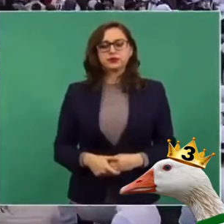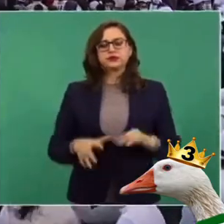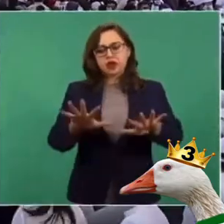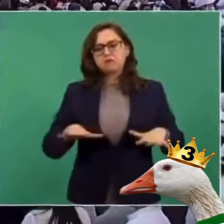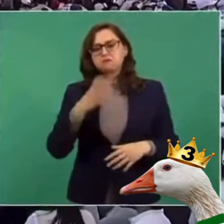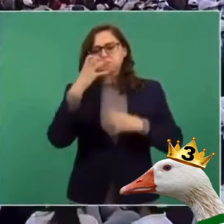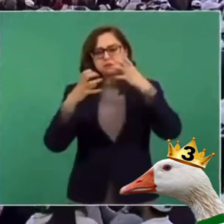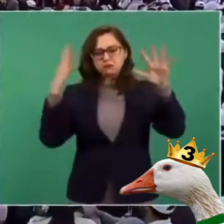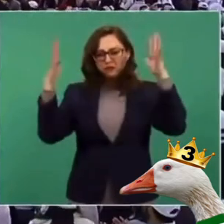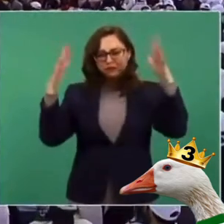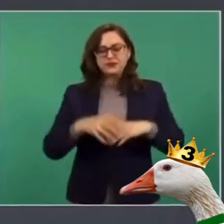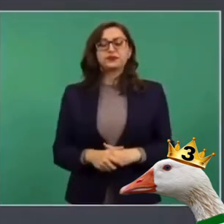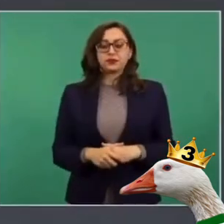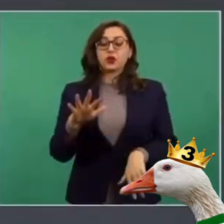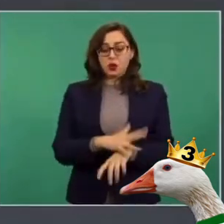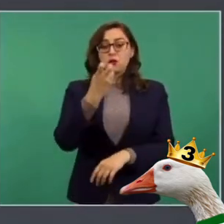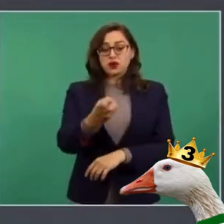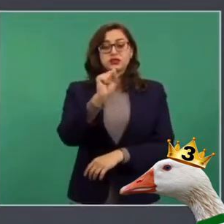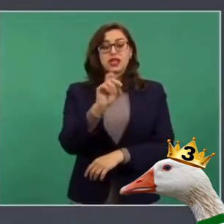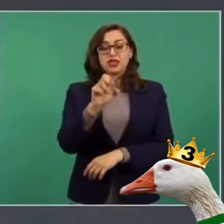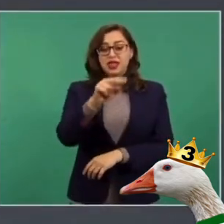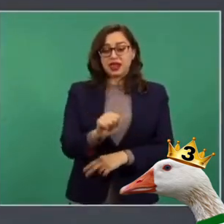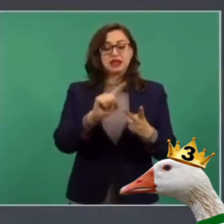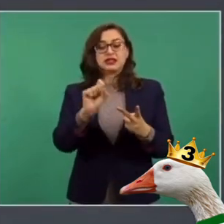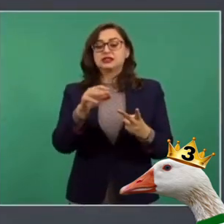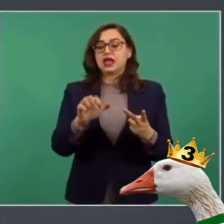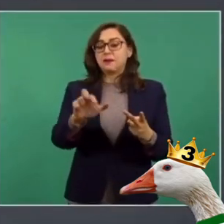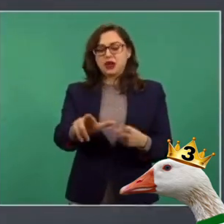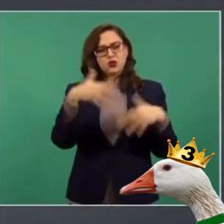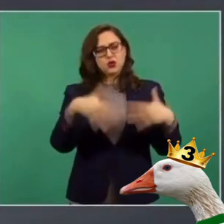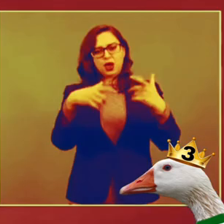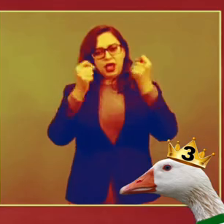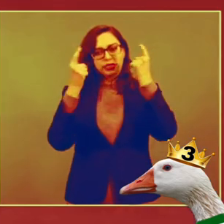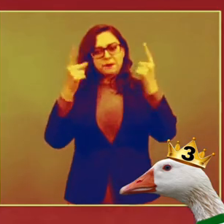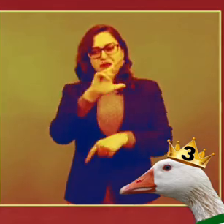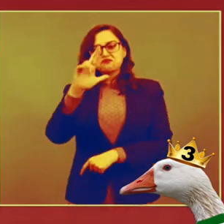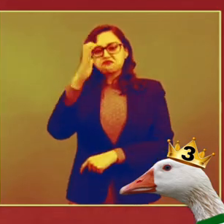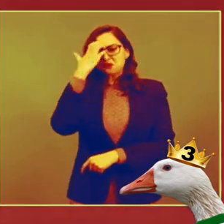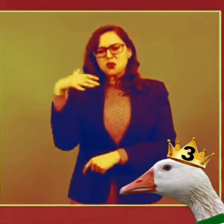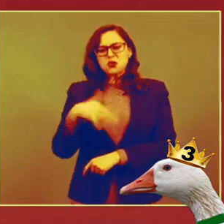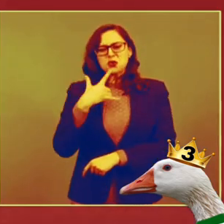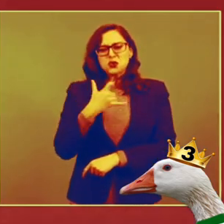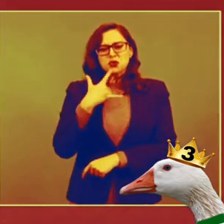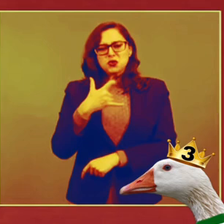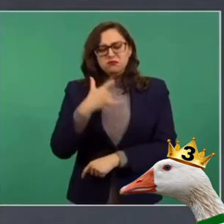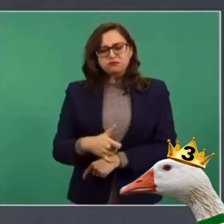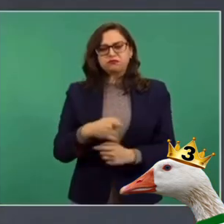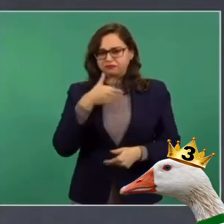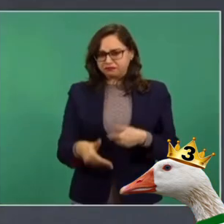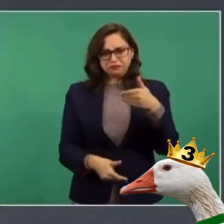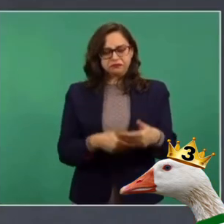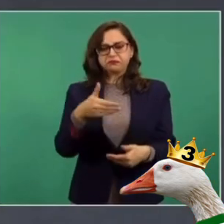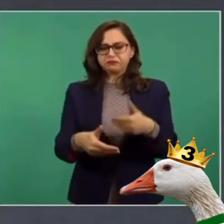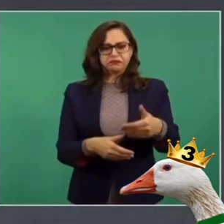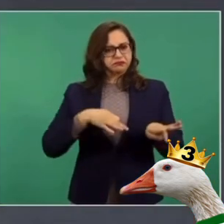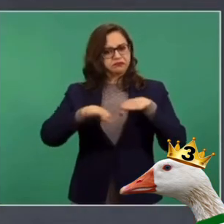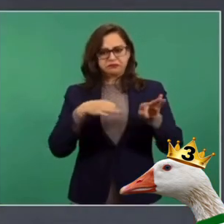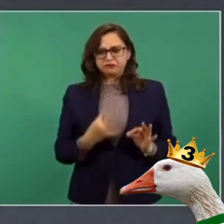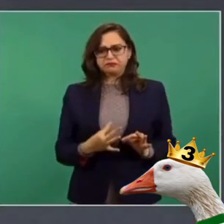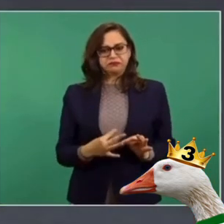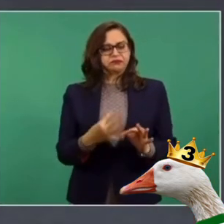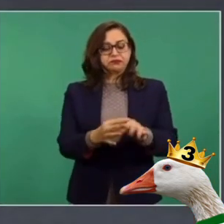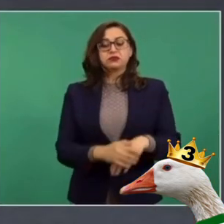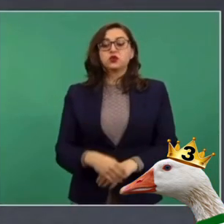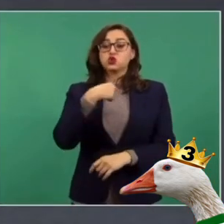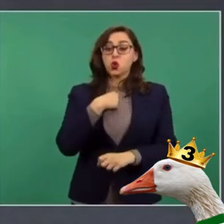eso, mi reconocimiento a la Secretaría de Marina y a la Secretaría de la Defensa Nacional, por su entrega y por su respaldo. Como he sostenido